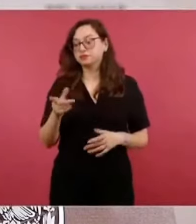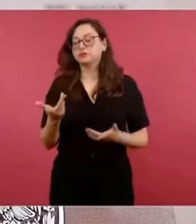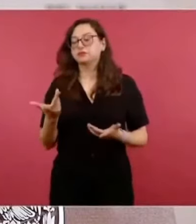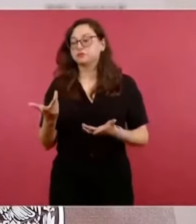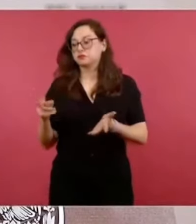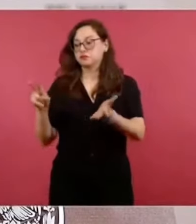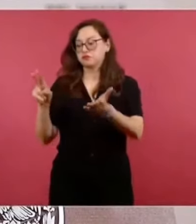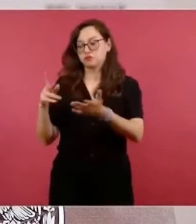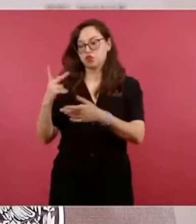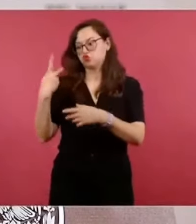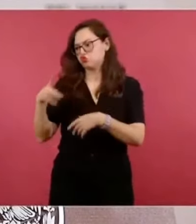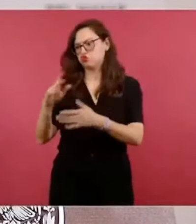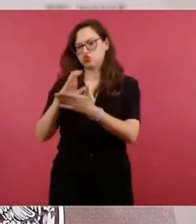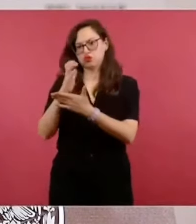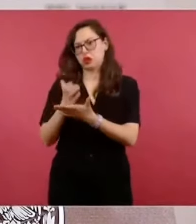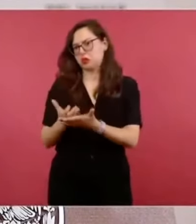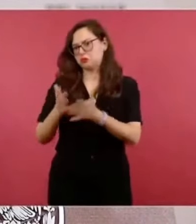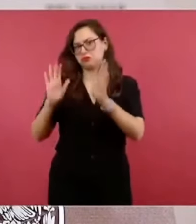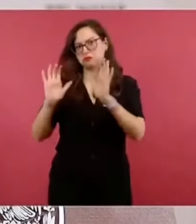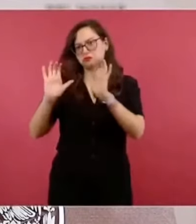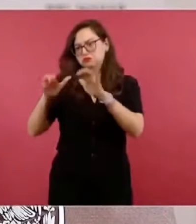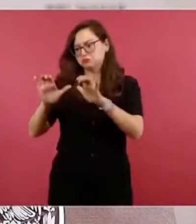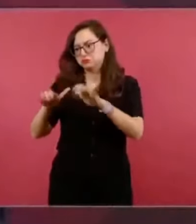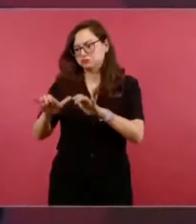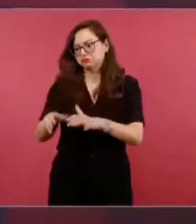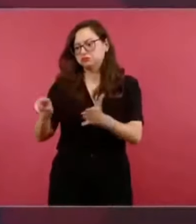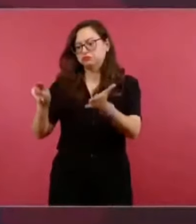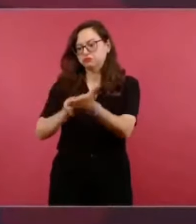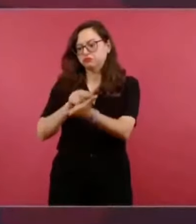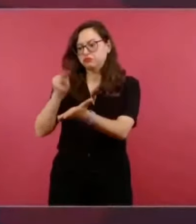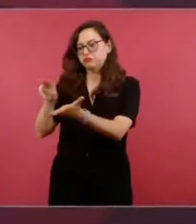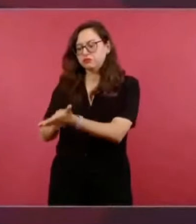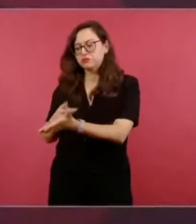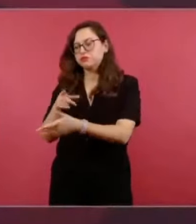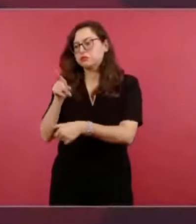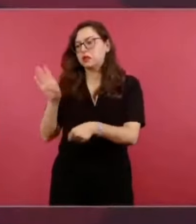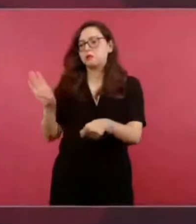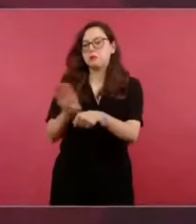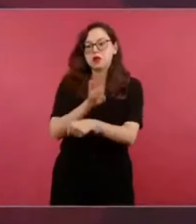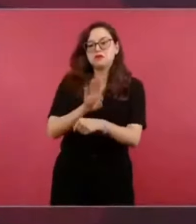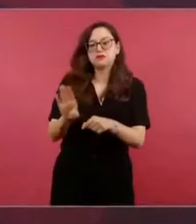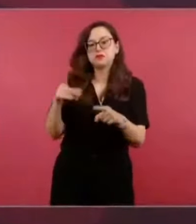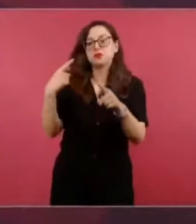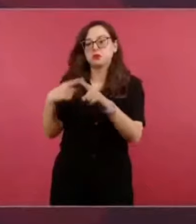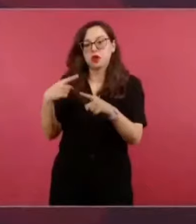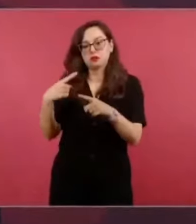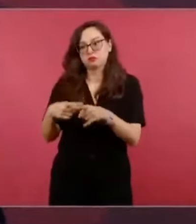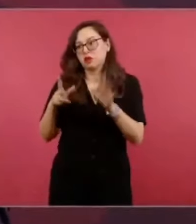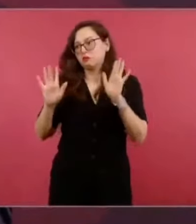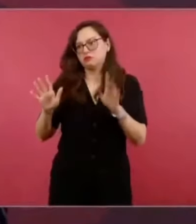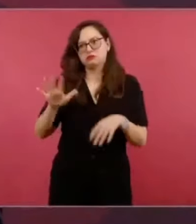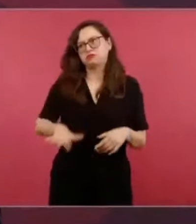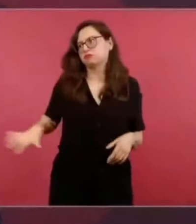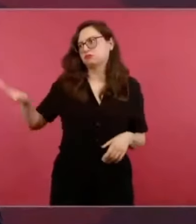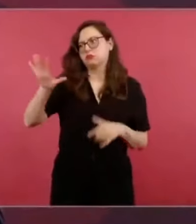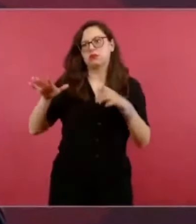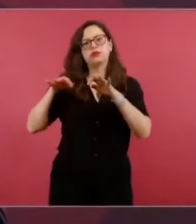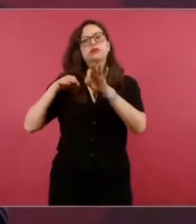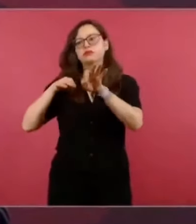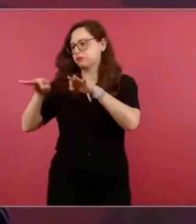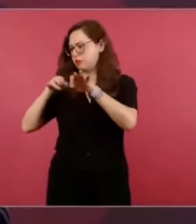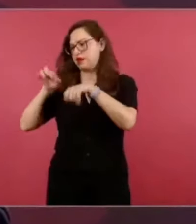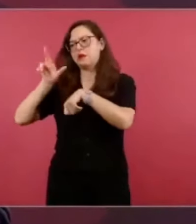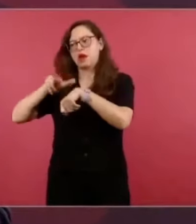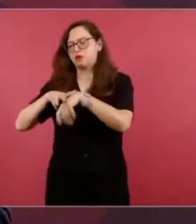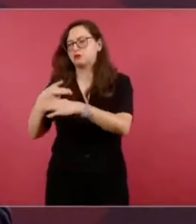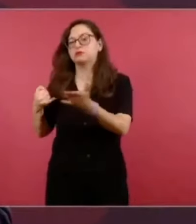Hay una parte en donde el 80 por ciento la beneficiaria es la señora Cazar, el 20 por ciento